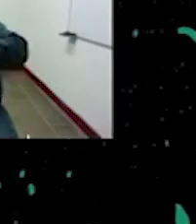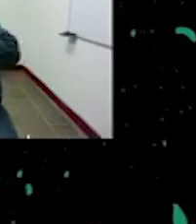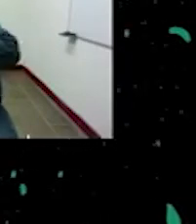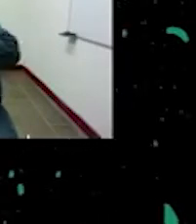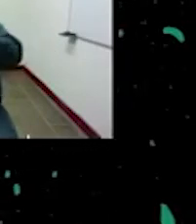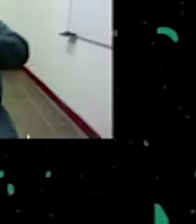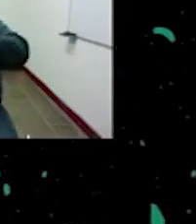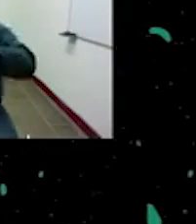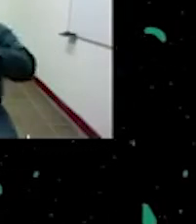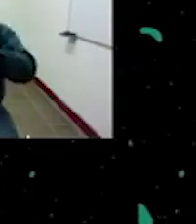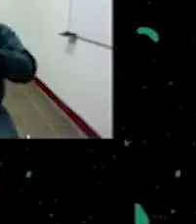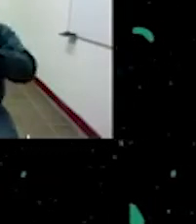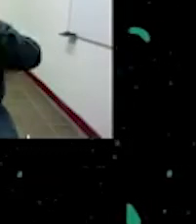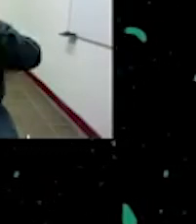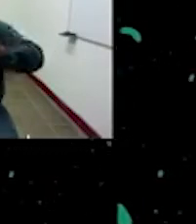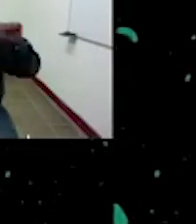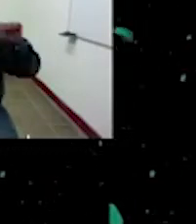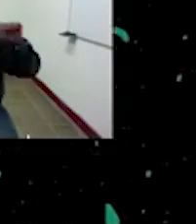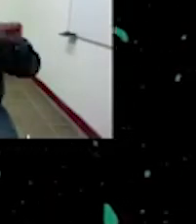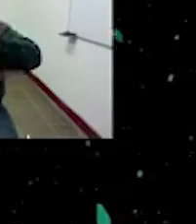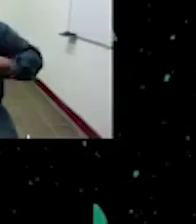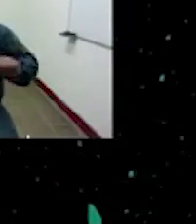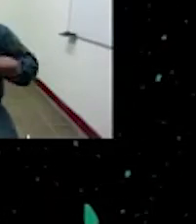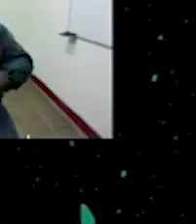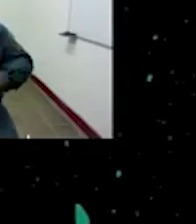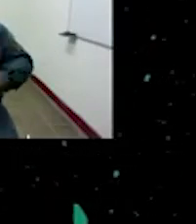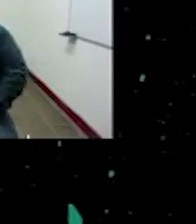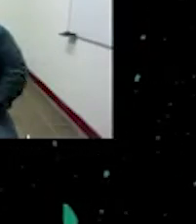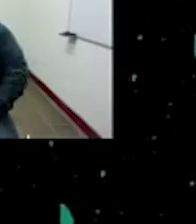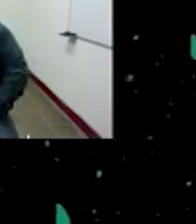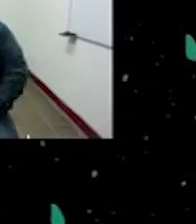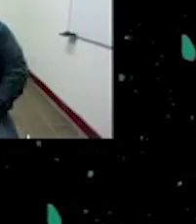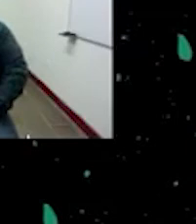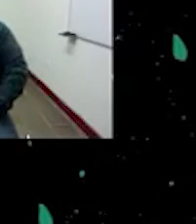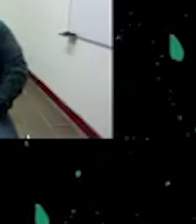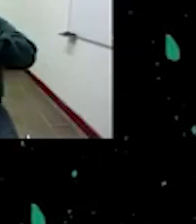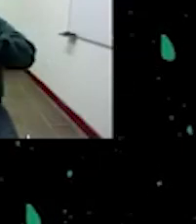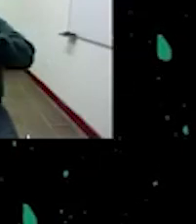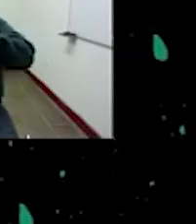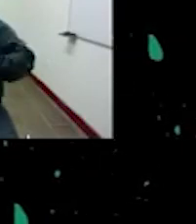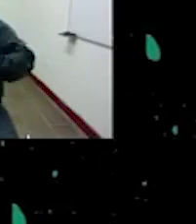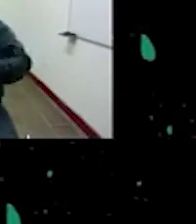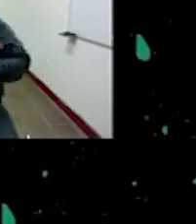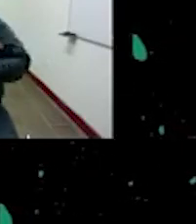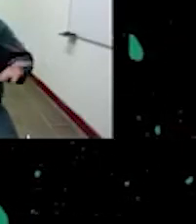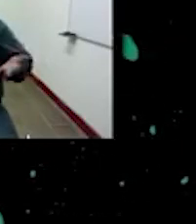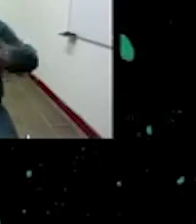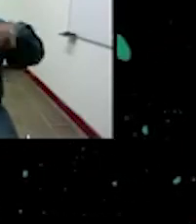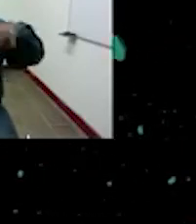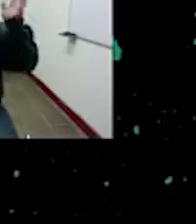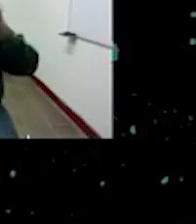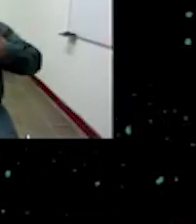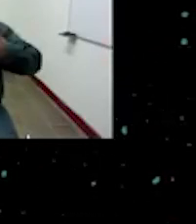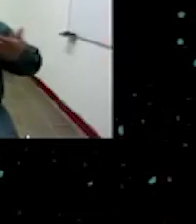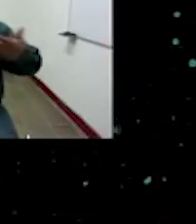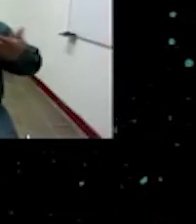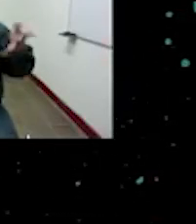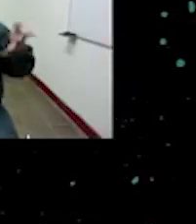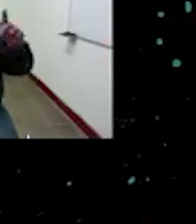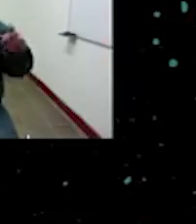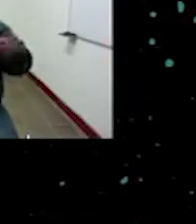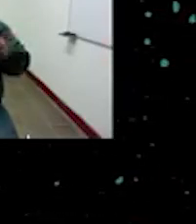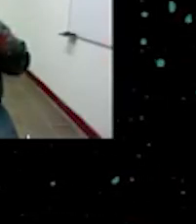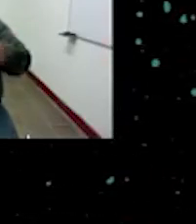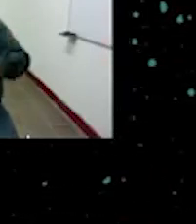persistiendo ¿no? que aún siguen estando así sea en una tierra lejana en otro continente